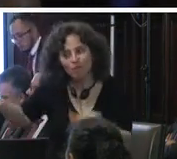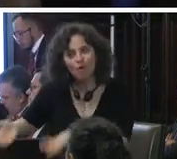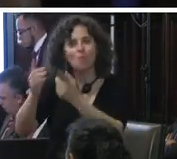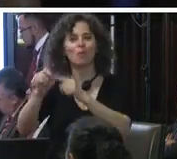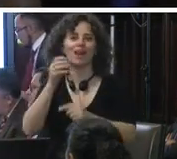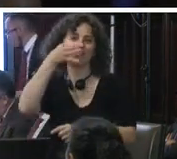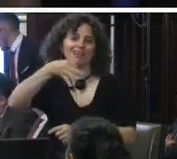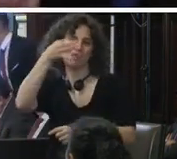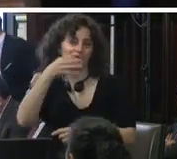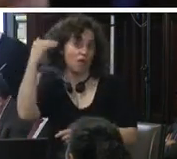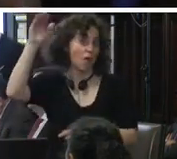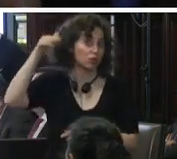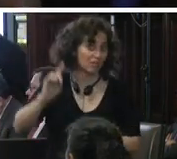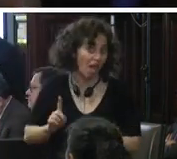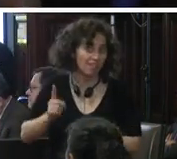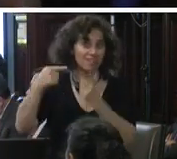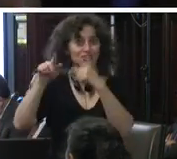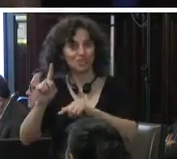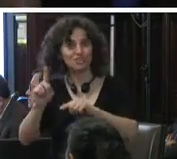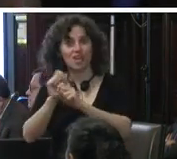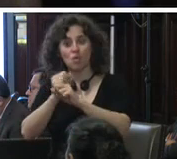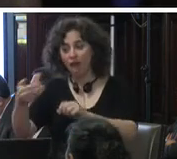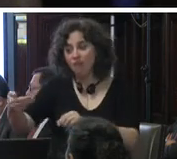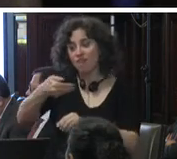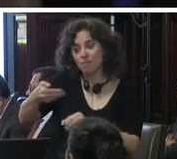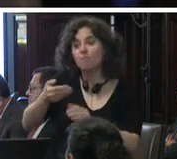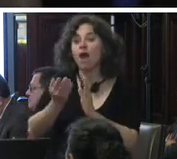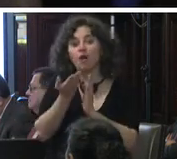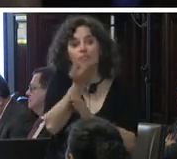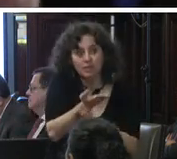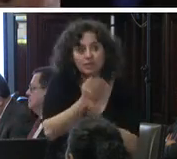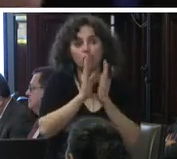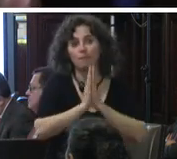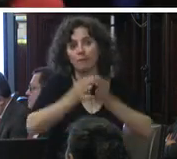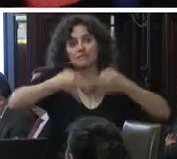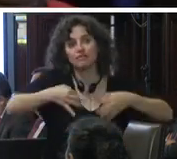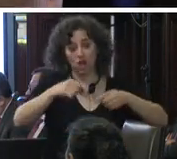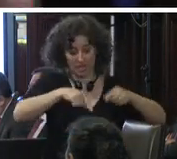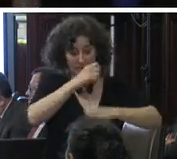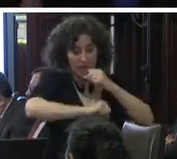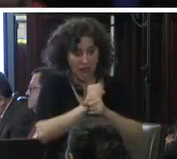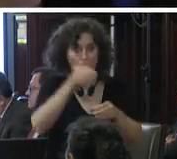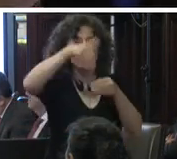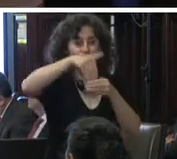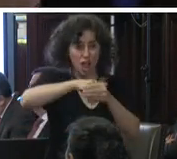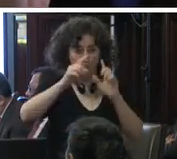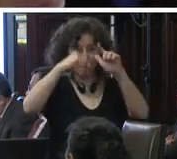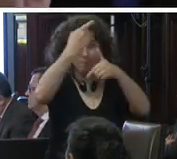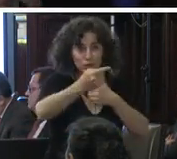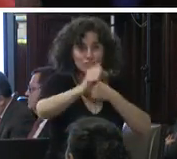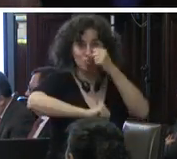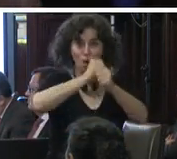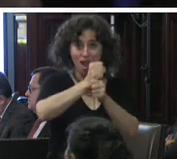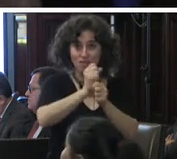por el propio discurso de la autoridad entonces una demanda específica que les queremos hacer aquí es que en este año además electoral porque el próximo año